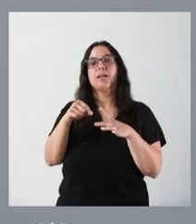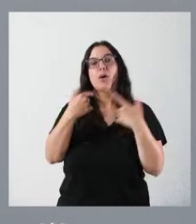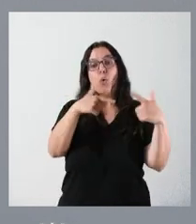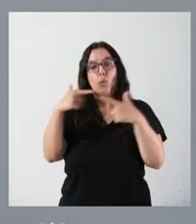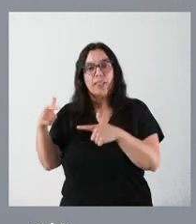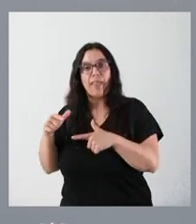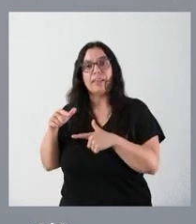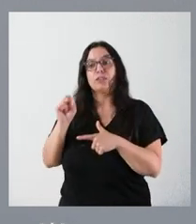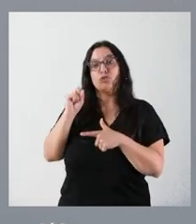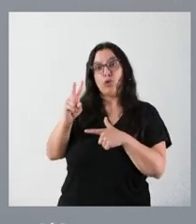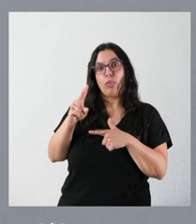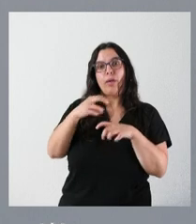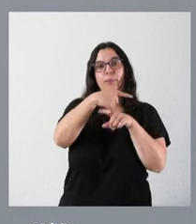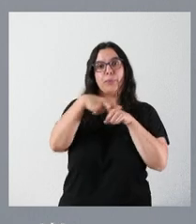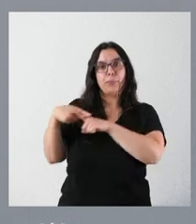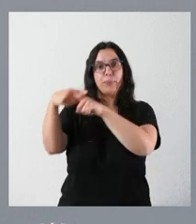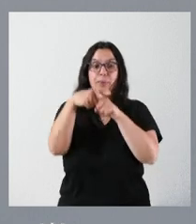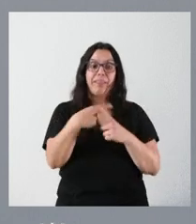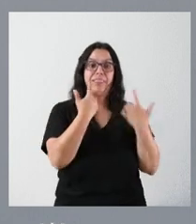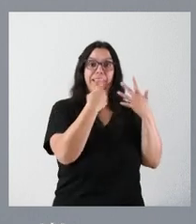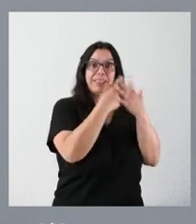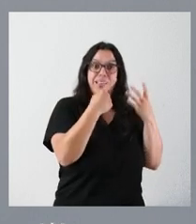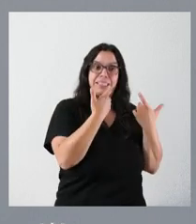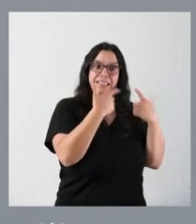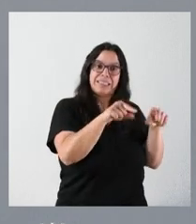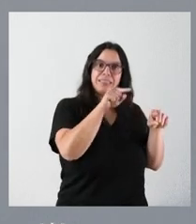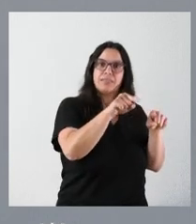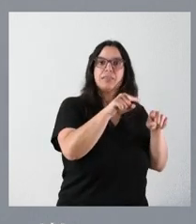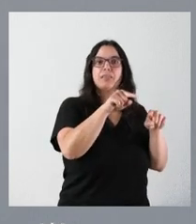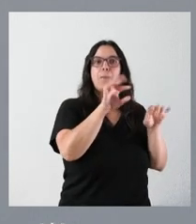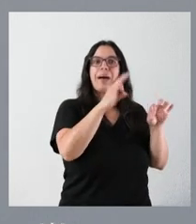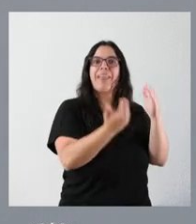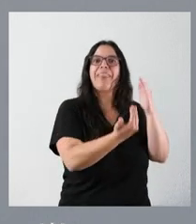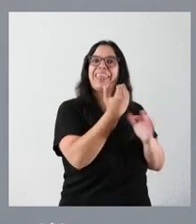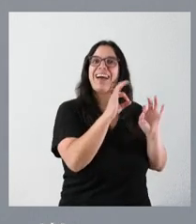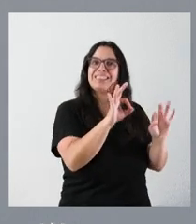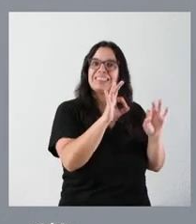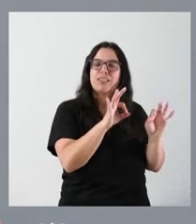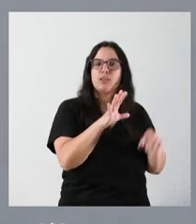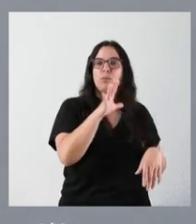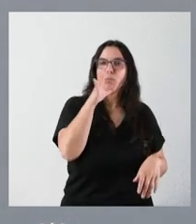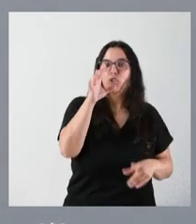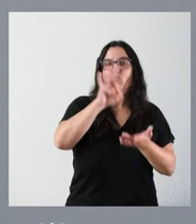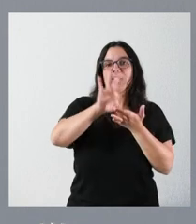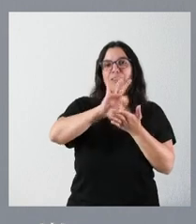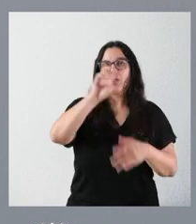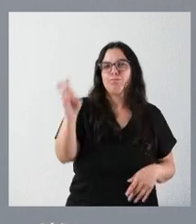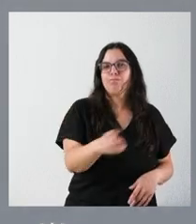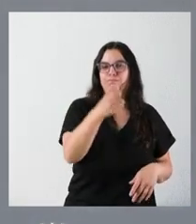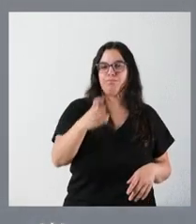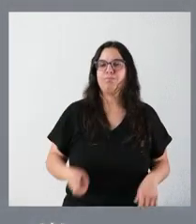establecidas, mientras que otras 16 serán para estancias diurnas. De ahí su carácter multiservicio.